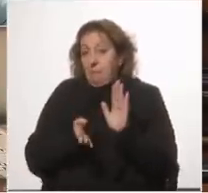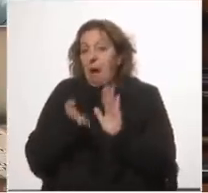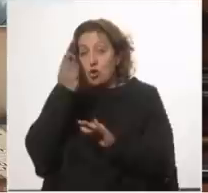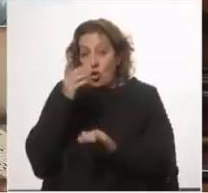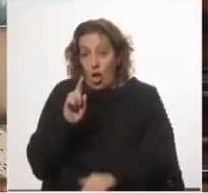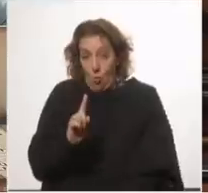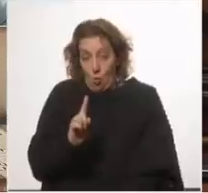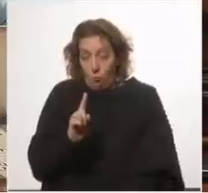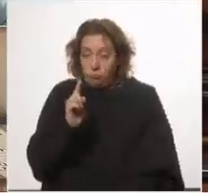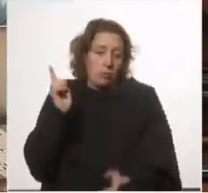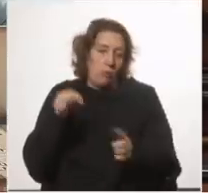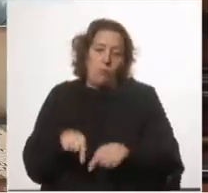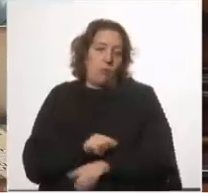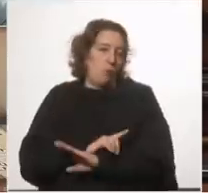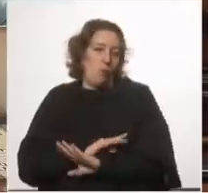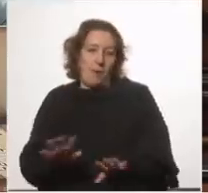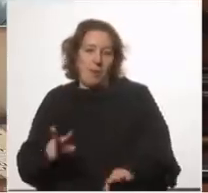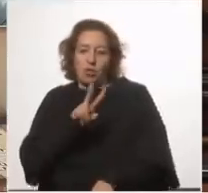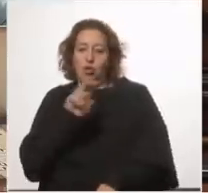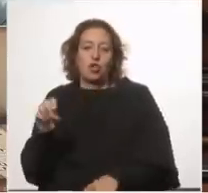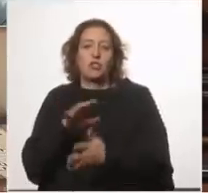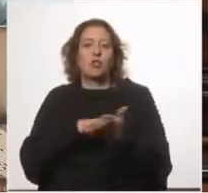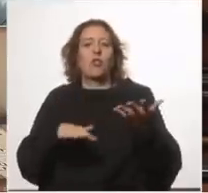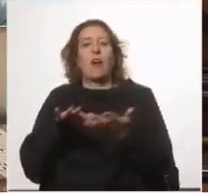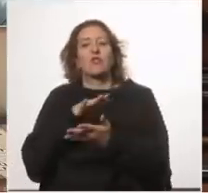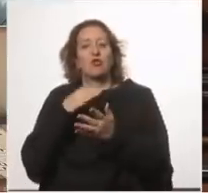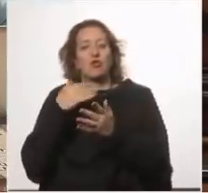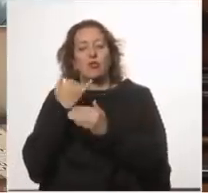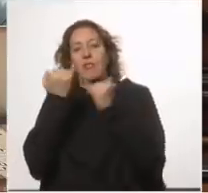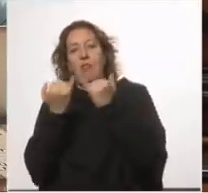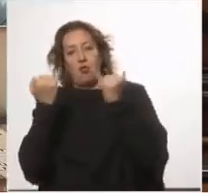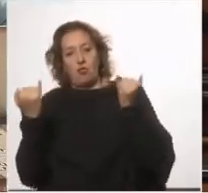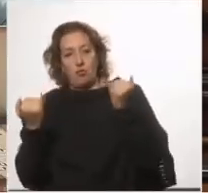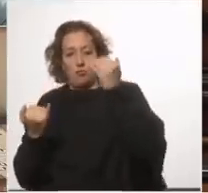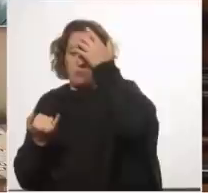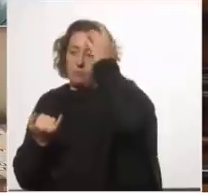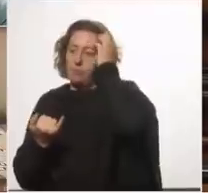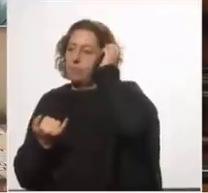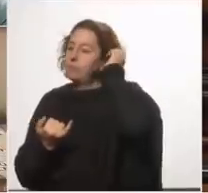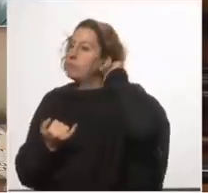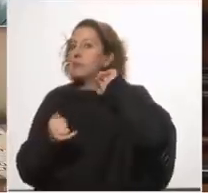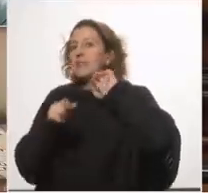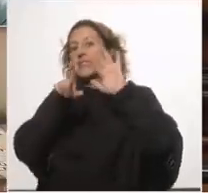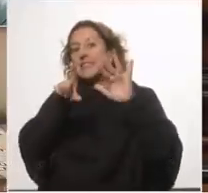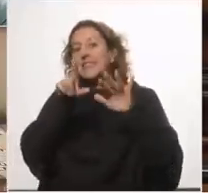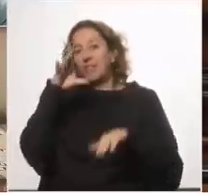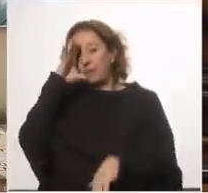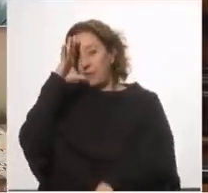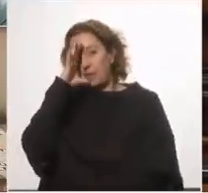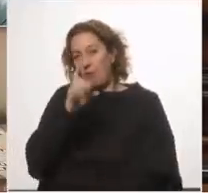y no volvimos nunca más a los 200 casos diarios, a pesar que el 7 de febrero el GACH dijo